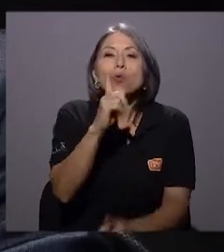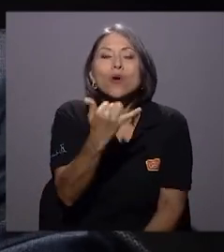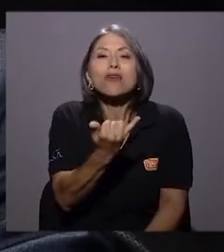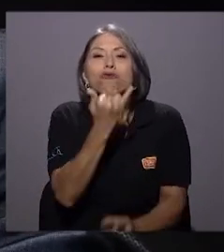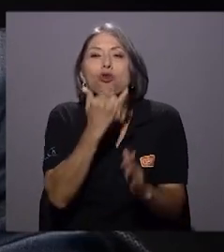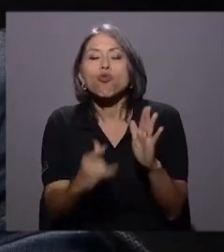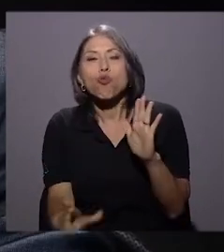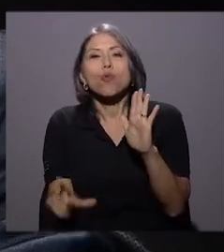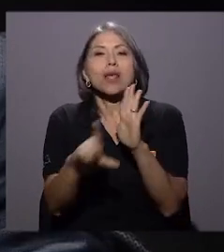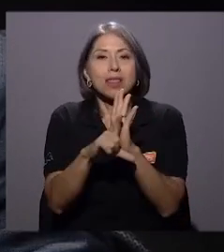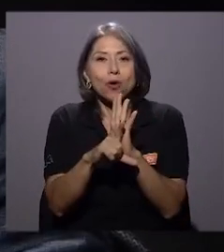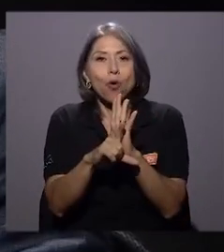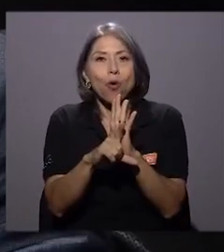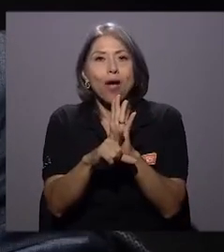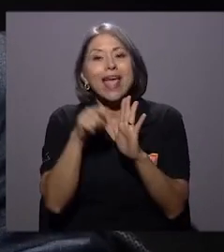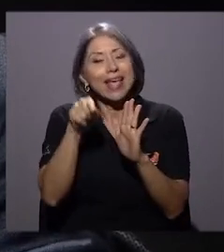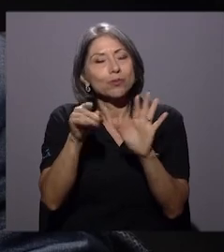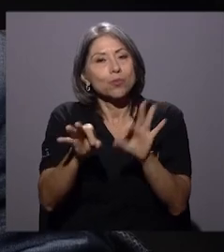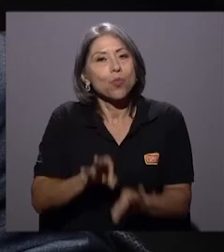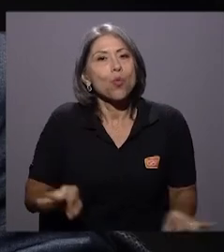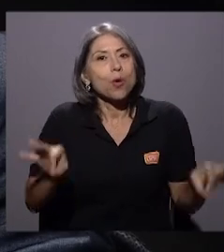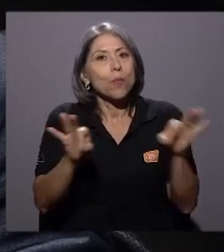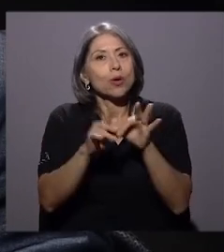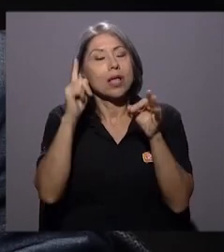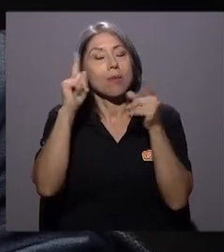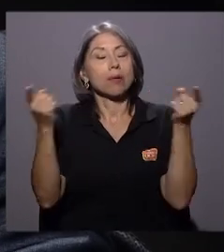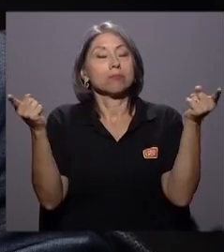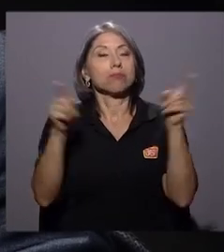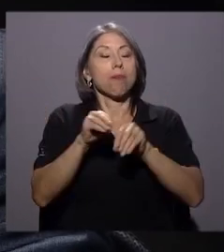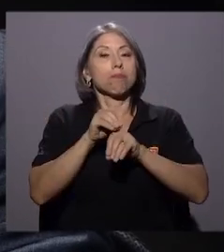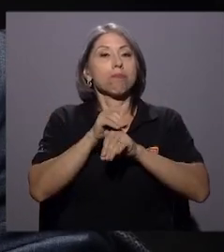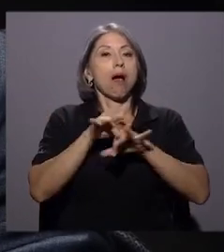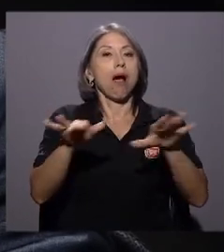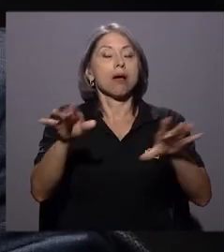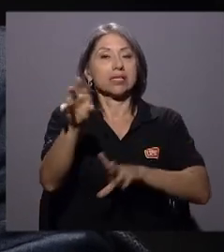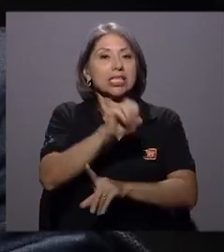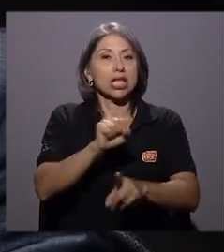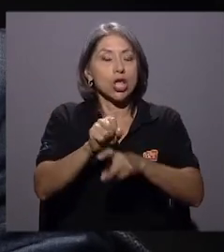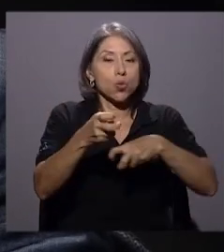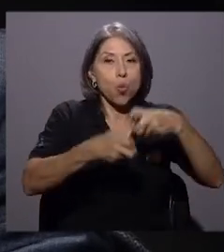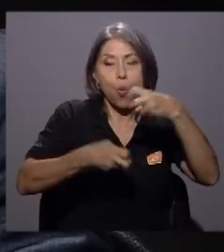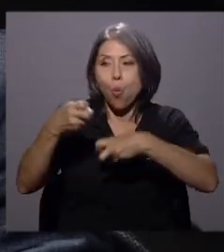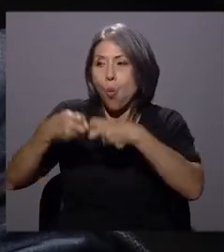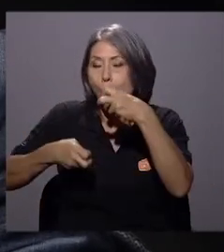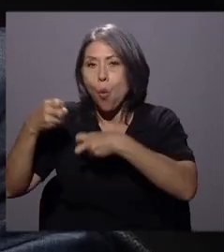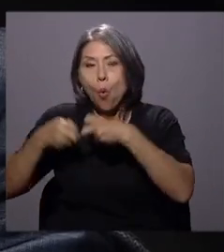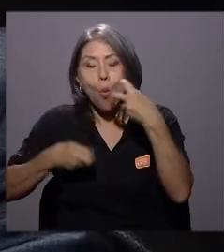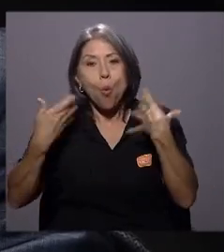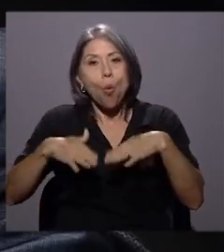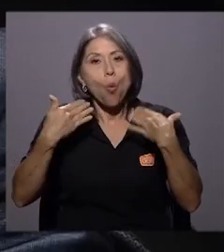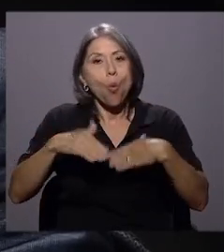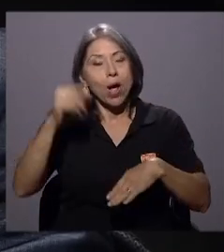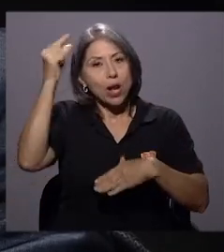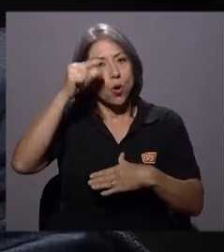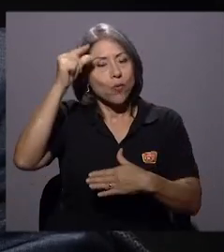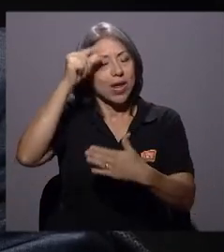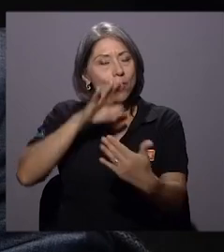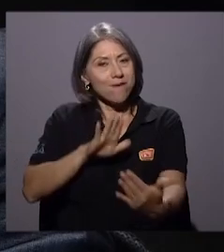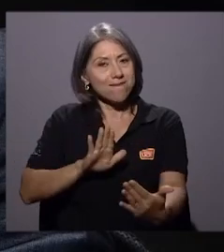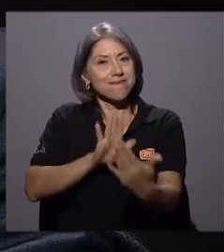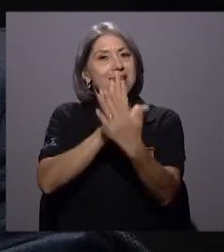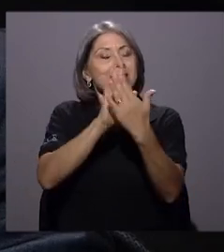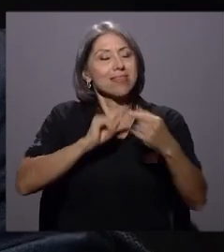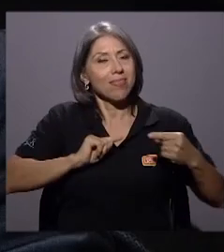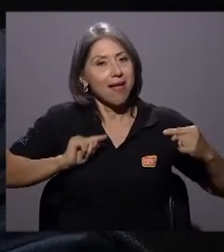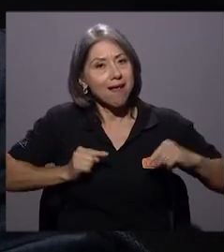determinante para que explotara toda esta crisis que ha tenido el gobierno que enfrentar de manera muy